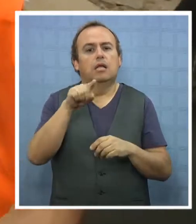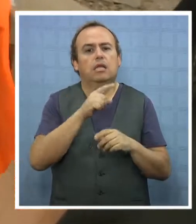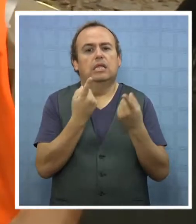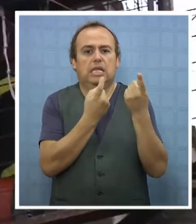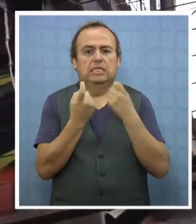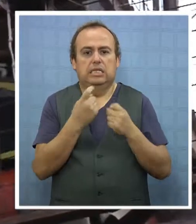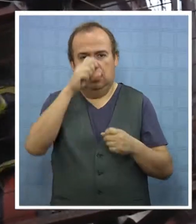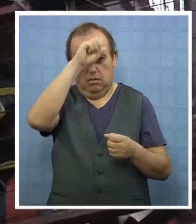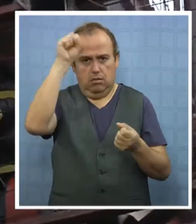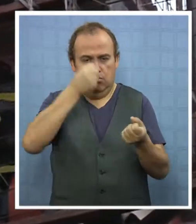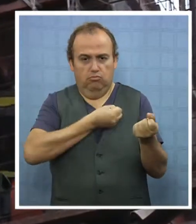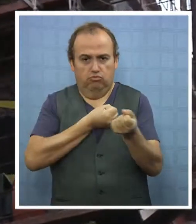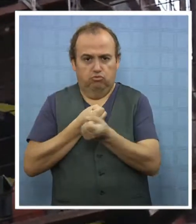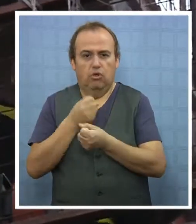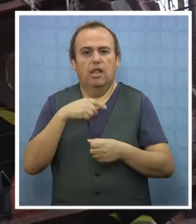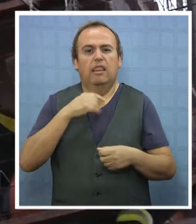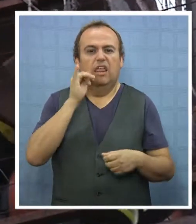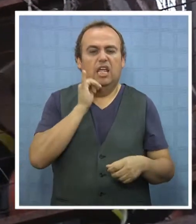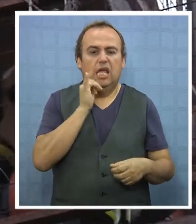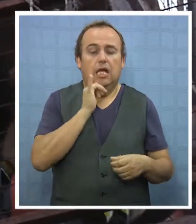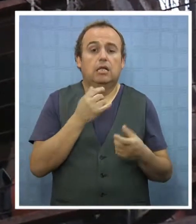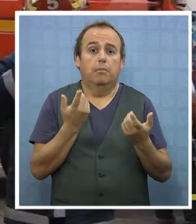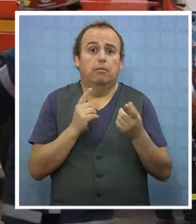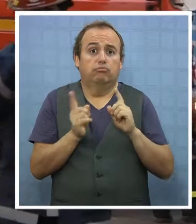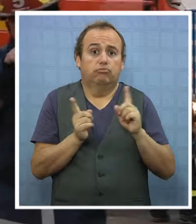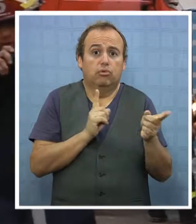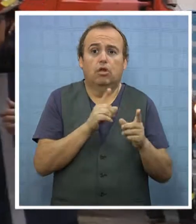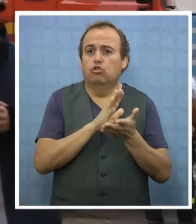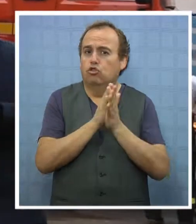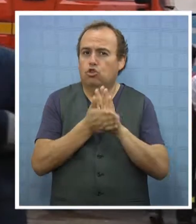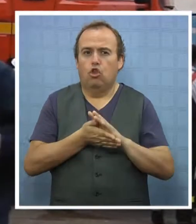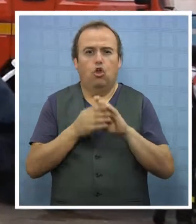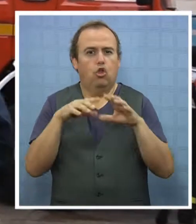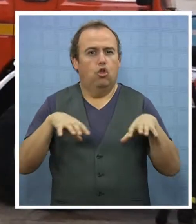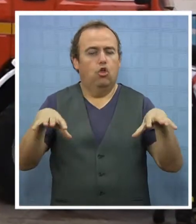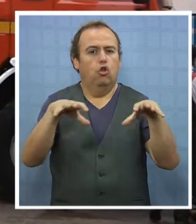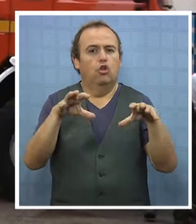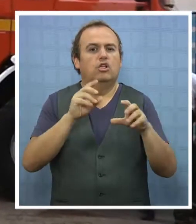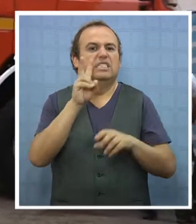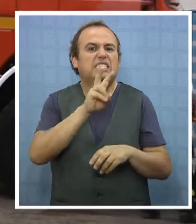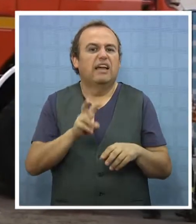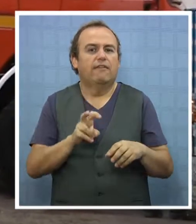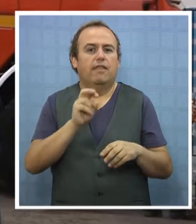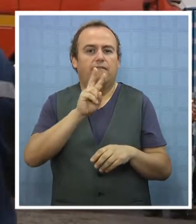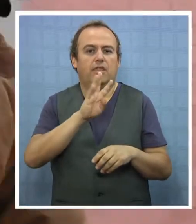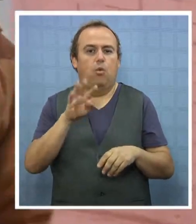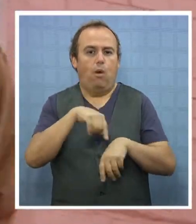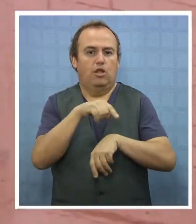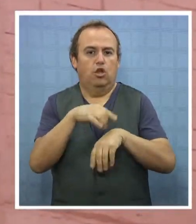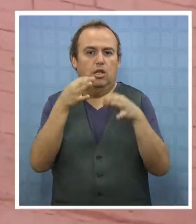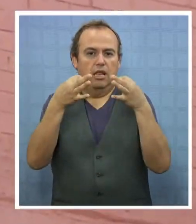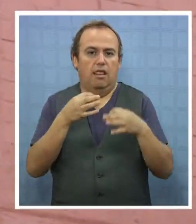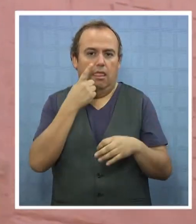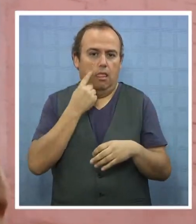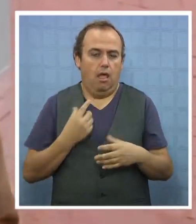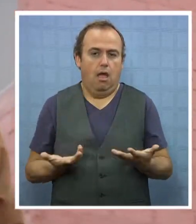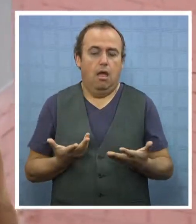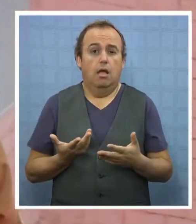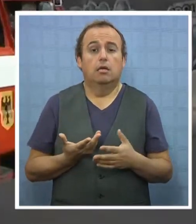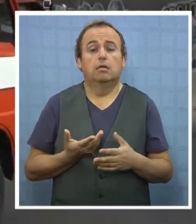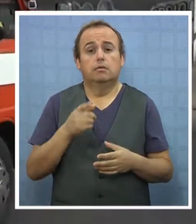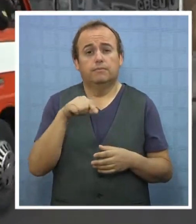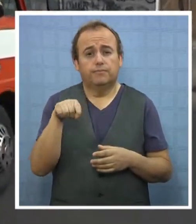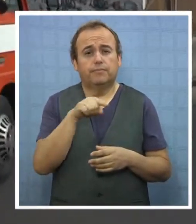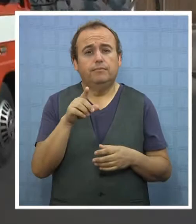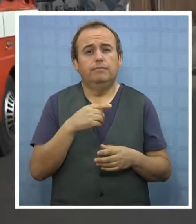el Cuerpo de Bomberos de Iquique para operar y así tener a todas las compañías de servicio las 24 horas del día. Sin embargo,